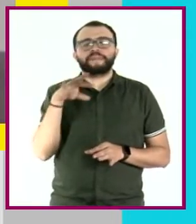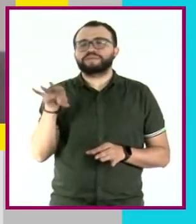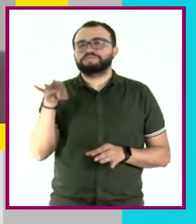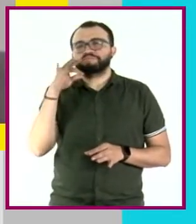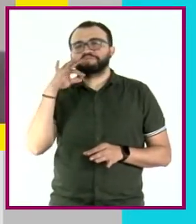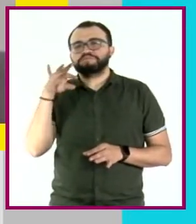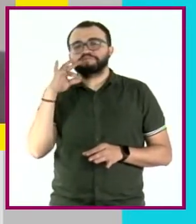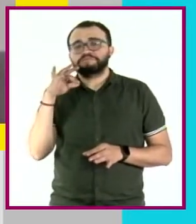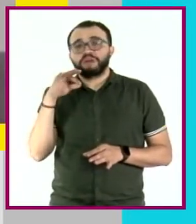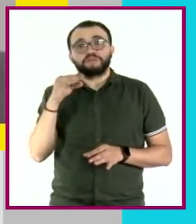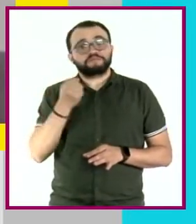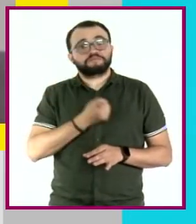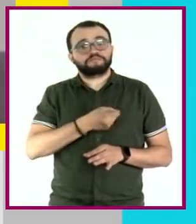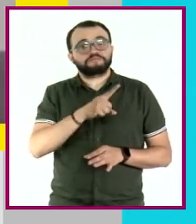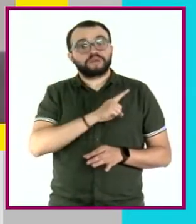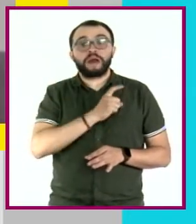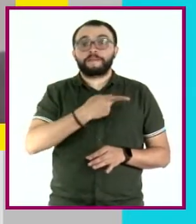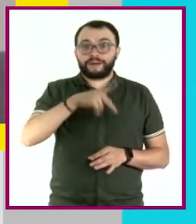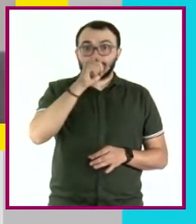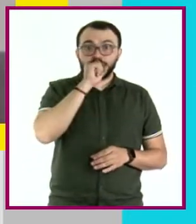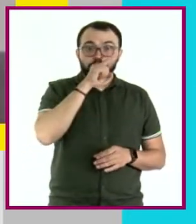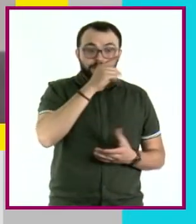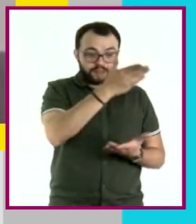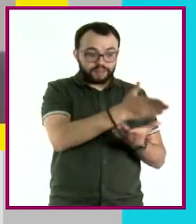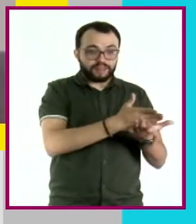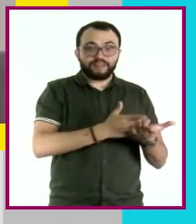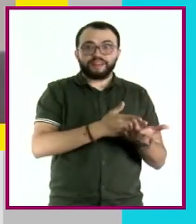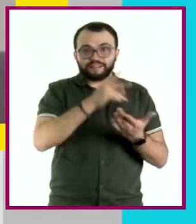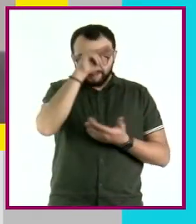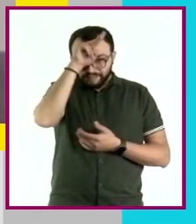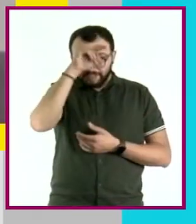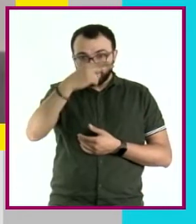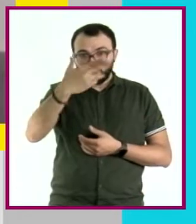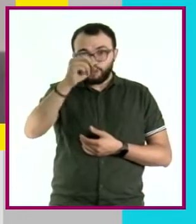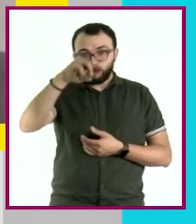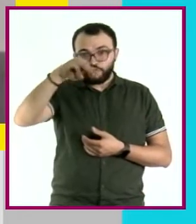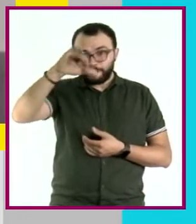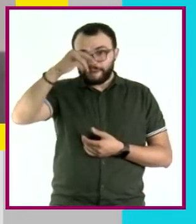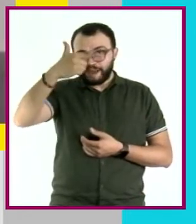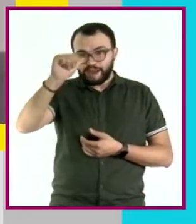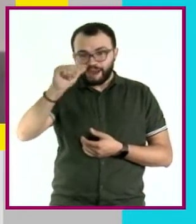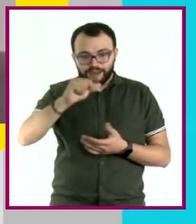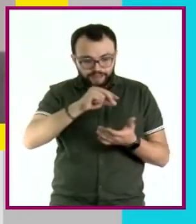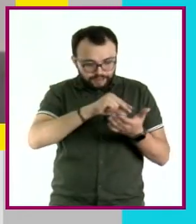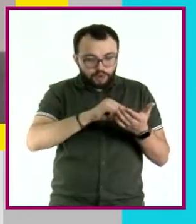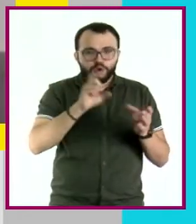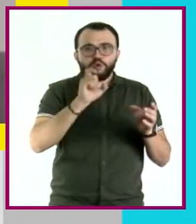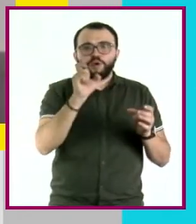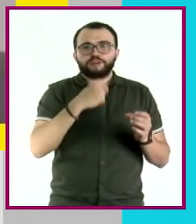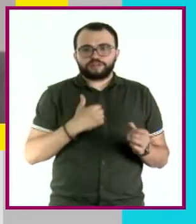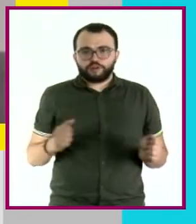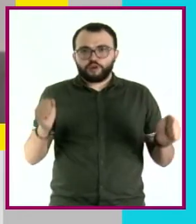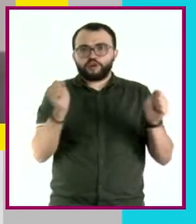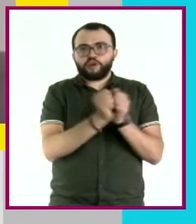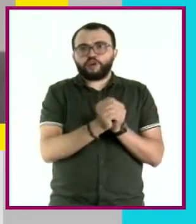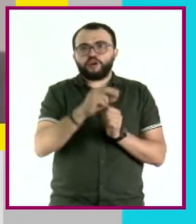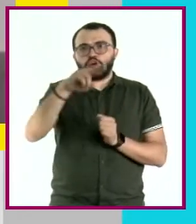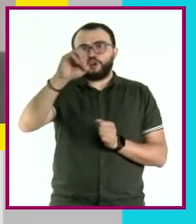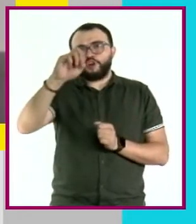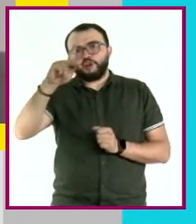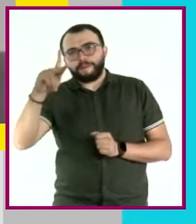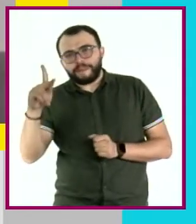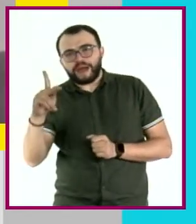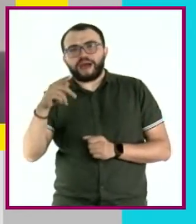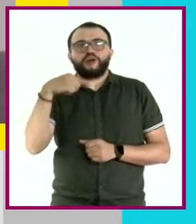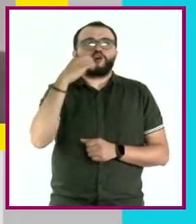pero también los tejitos de escamole, cuando los combinamos con nupales, cebolla y una salita de